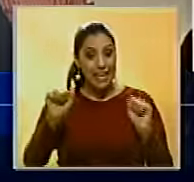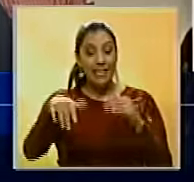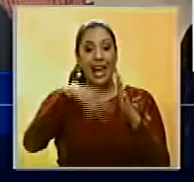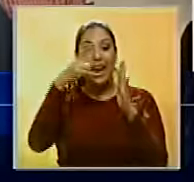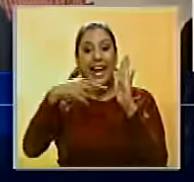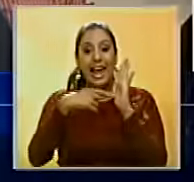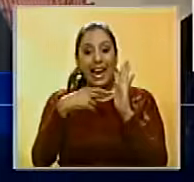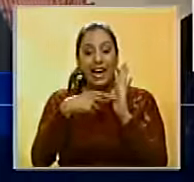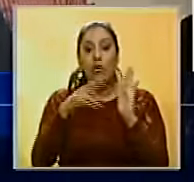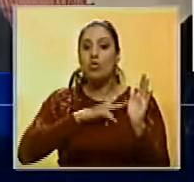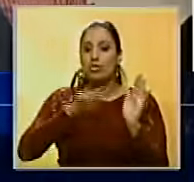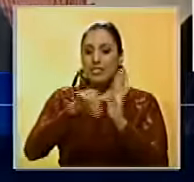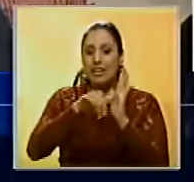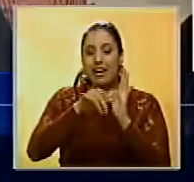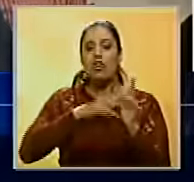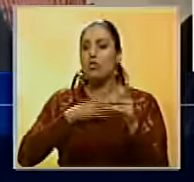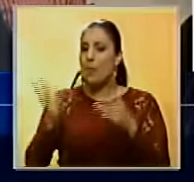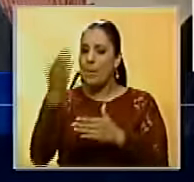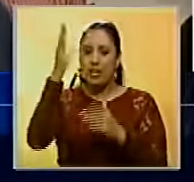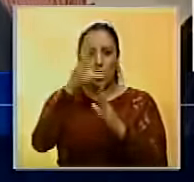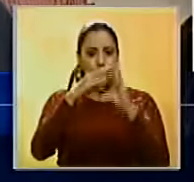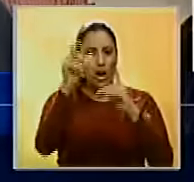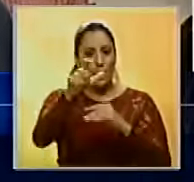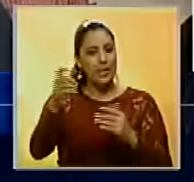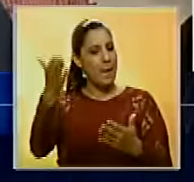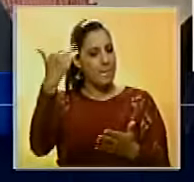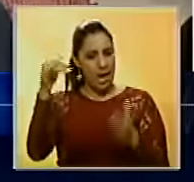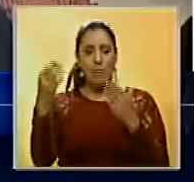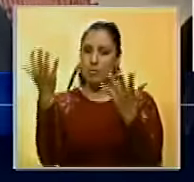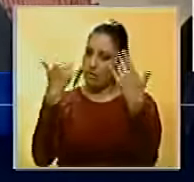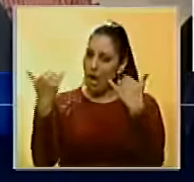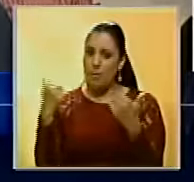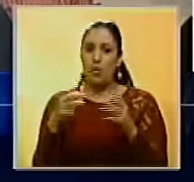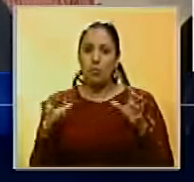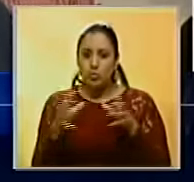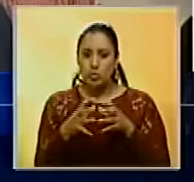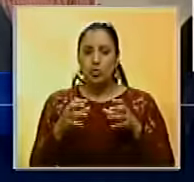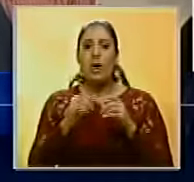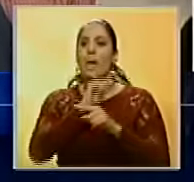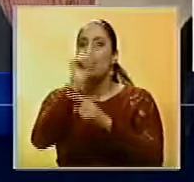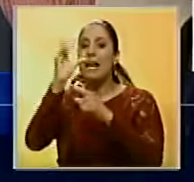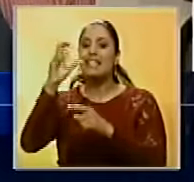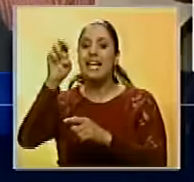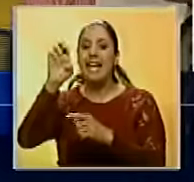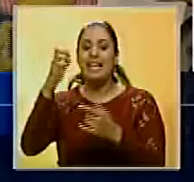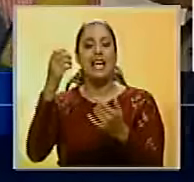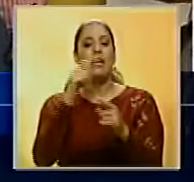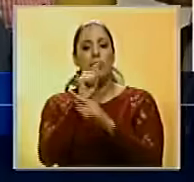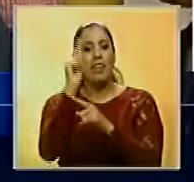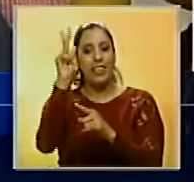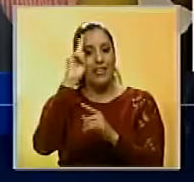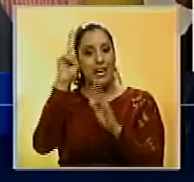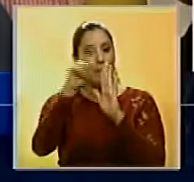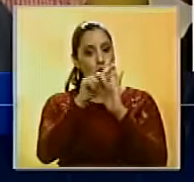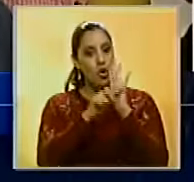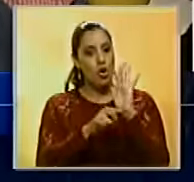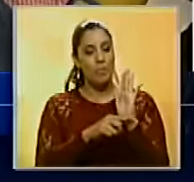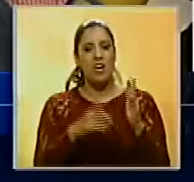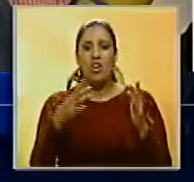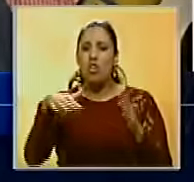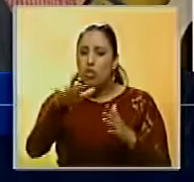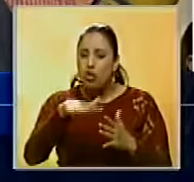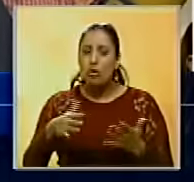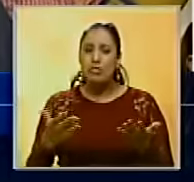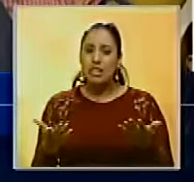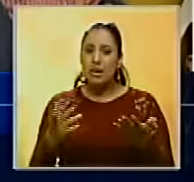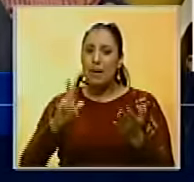avenida Casanova, invitamos a todos los venezolanos, a todos los caraqueños, a que se acerquen para exigirle al CNE que cumpla con el reglamento. ¿Se va a hacer en área, en